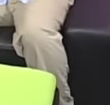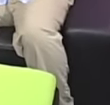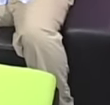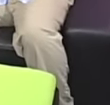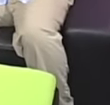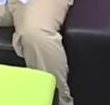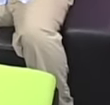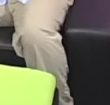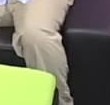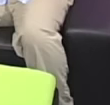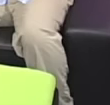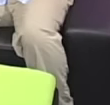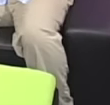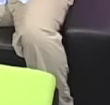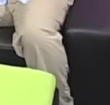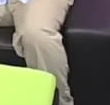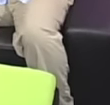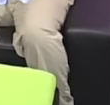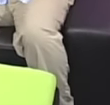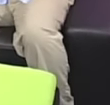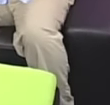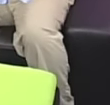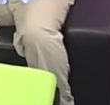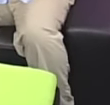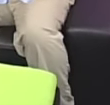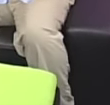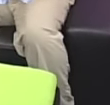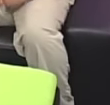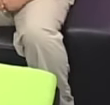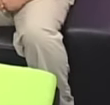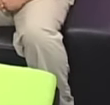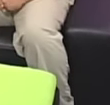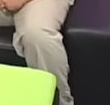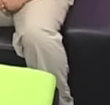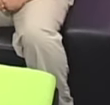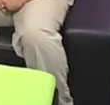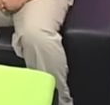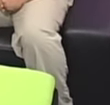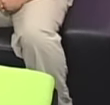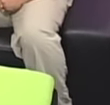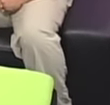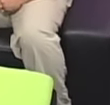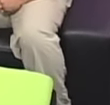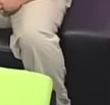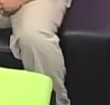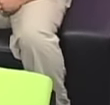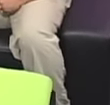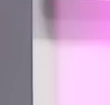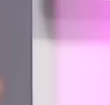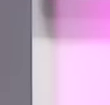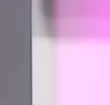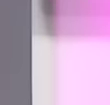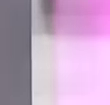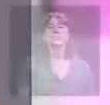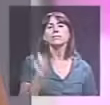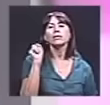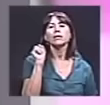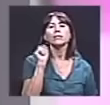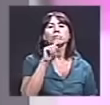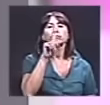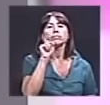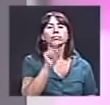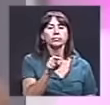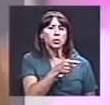esa manera, de esta idea, se puede hacer. O esa es la forma en que nosotros nos basamos para trabajar. ¿Cuál es la idea